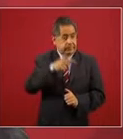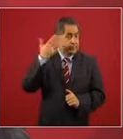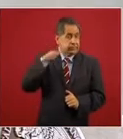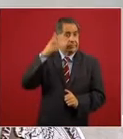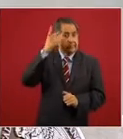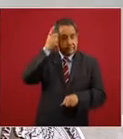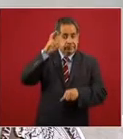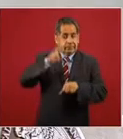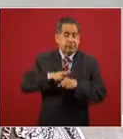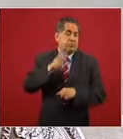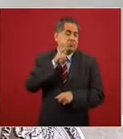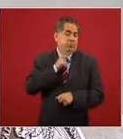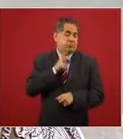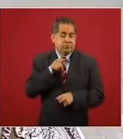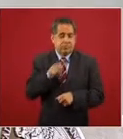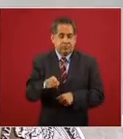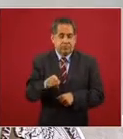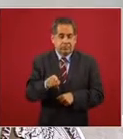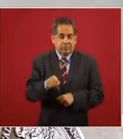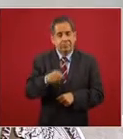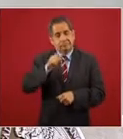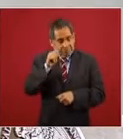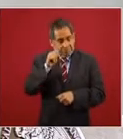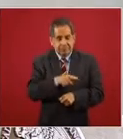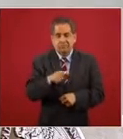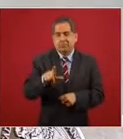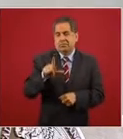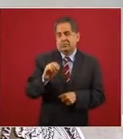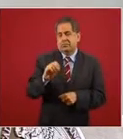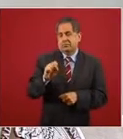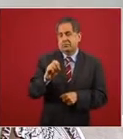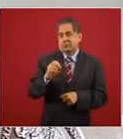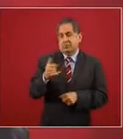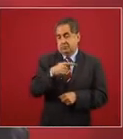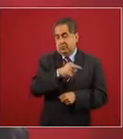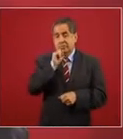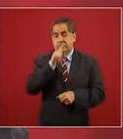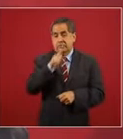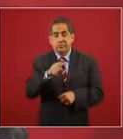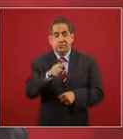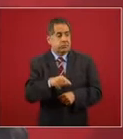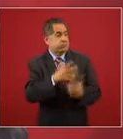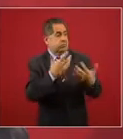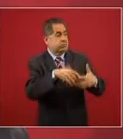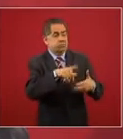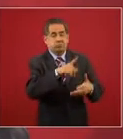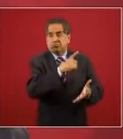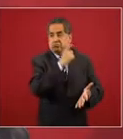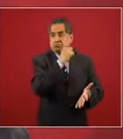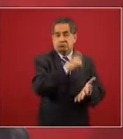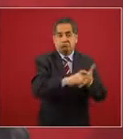de Pemex el señor Lozoya cuando compraron esa planta